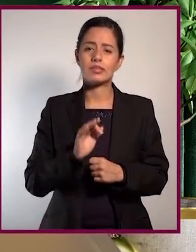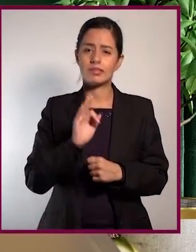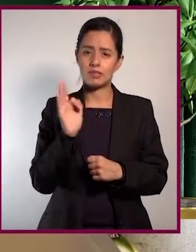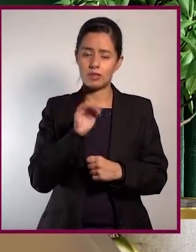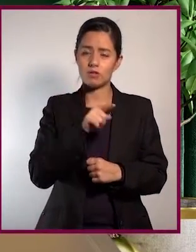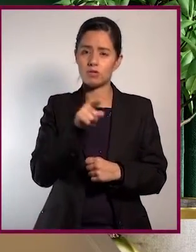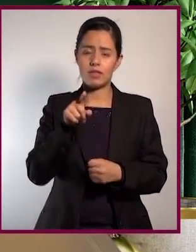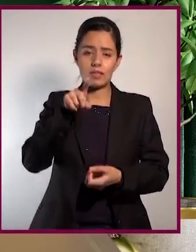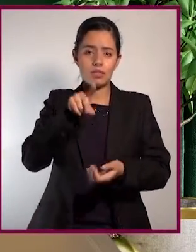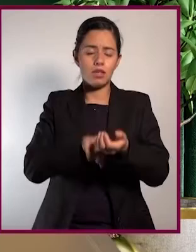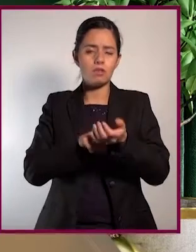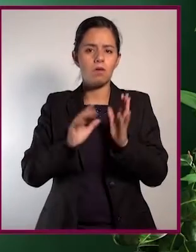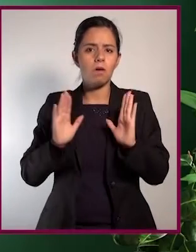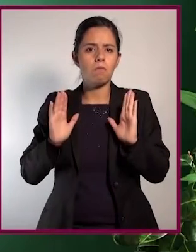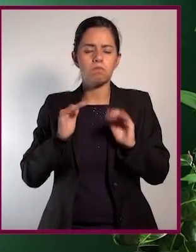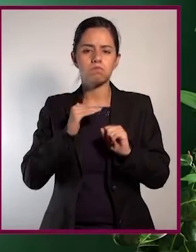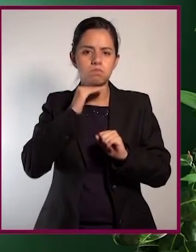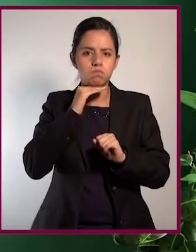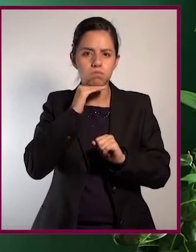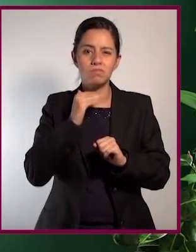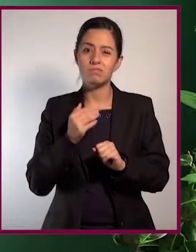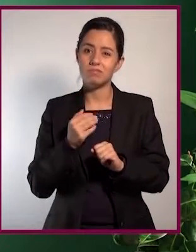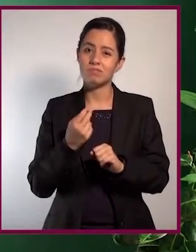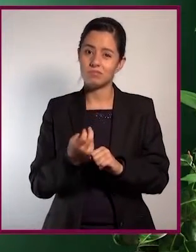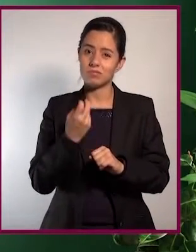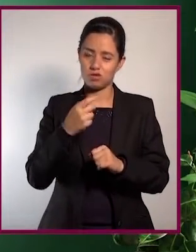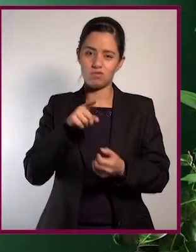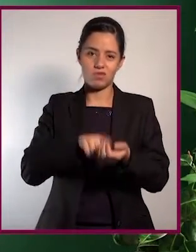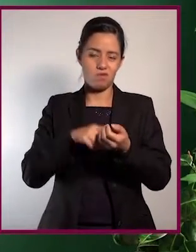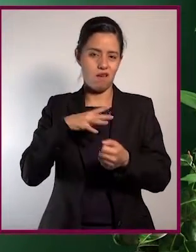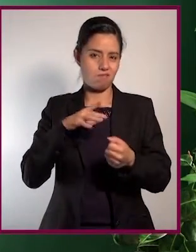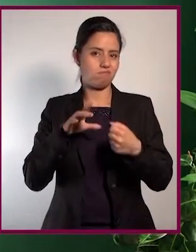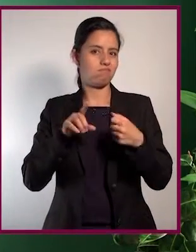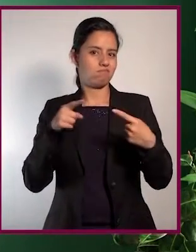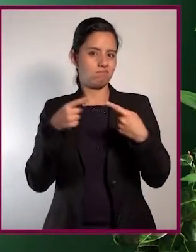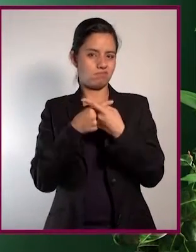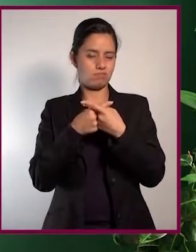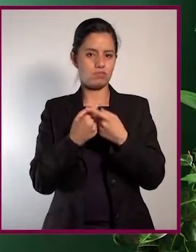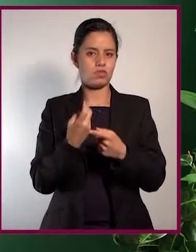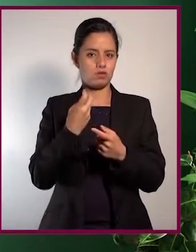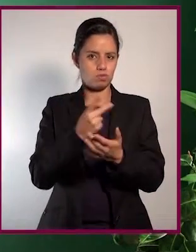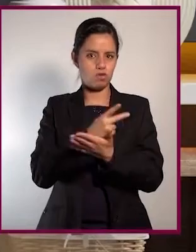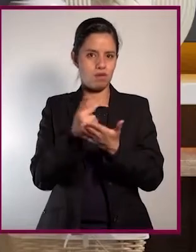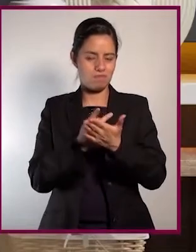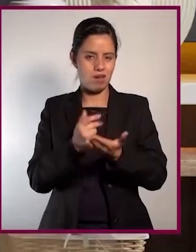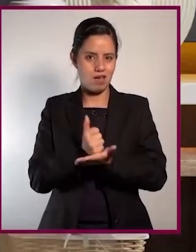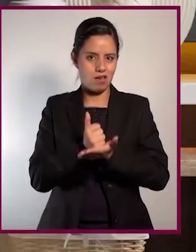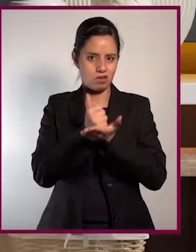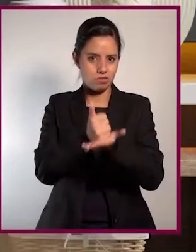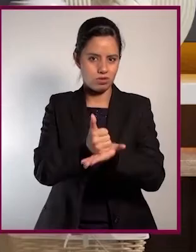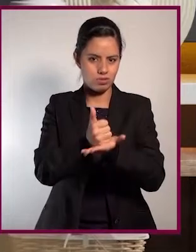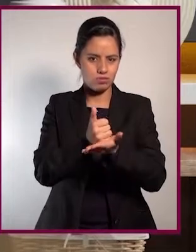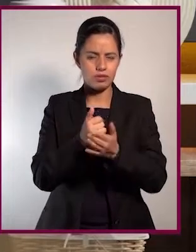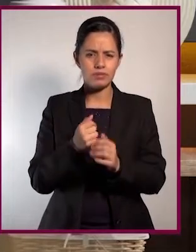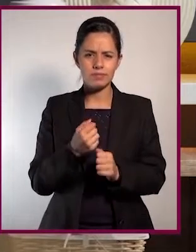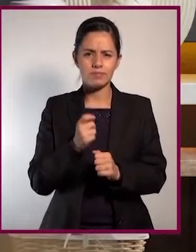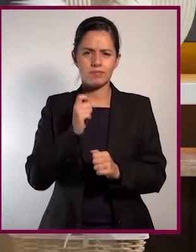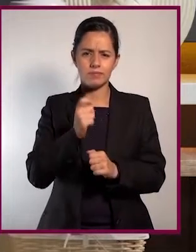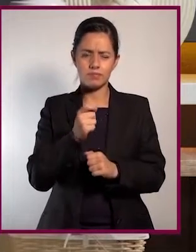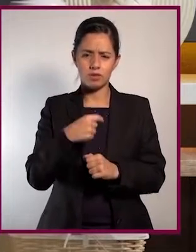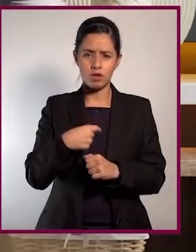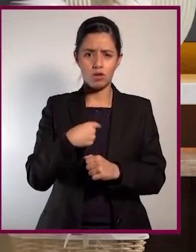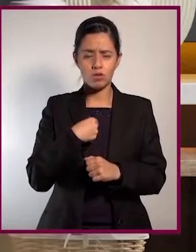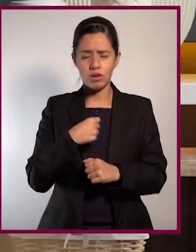Podemos padecerlas sin saberlo. Por eso, este programa puede hacer una gran diferencia en tu calidad de vida. Las alergias son